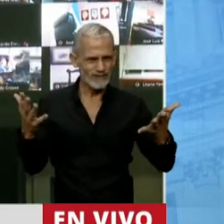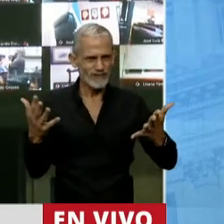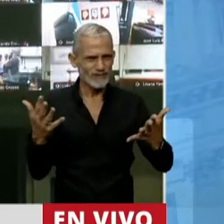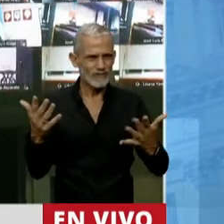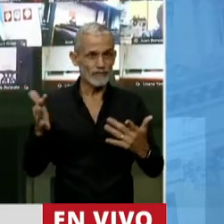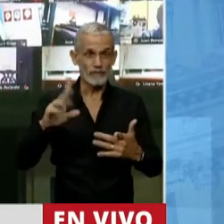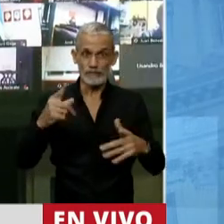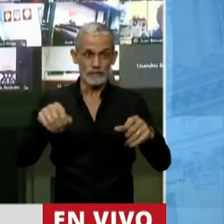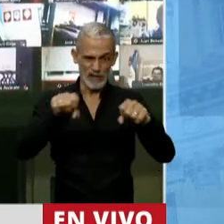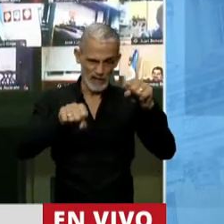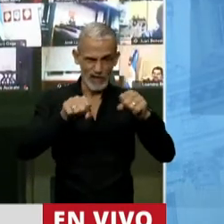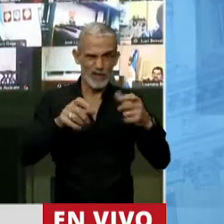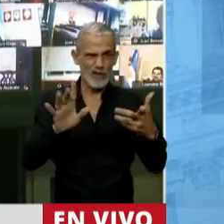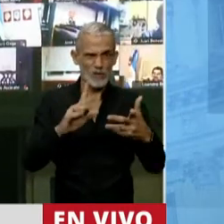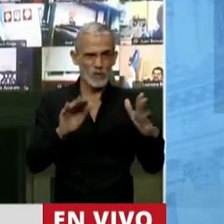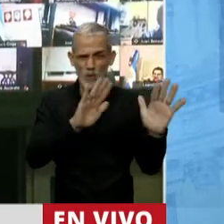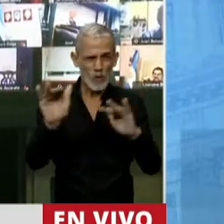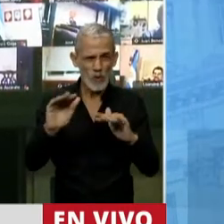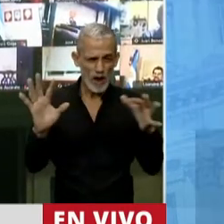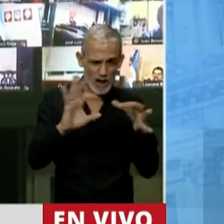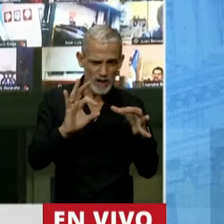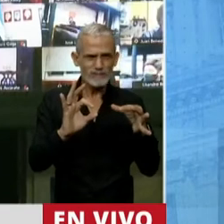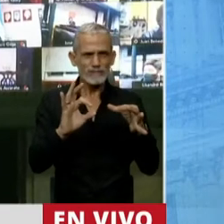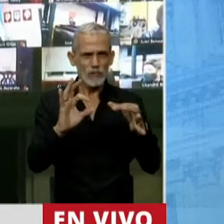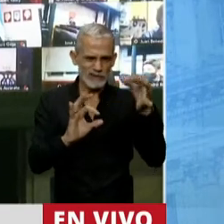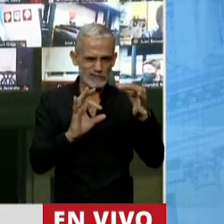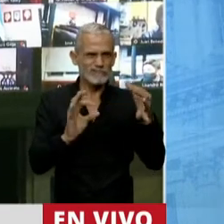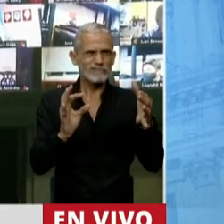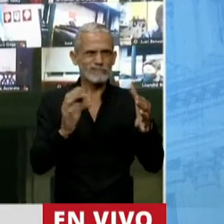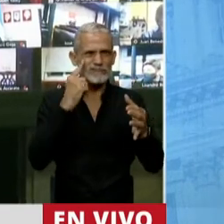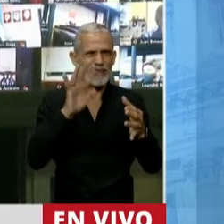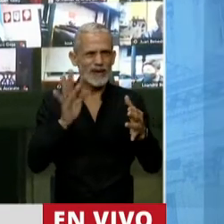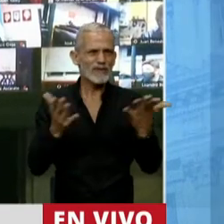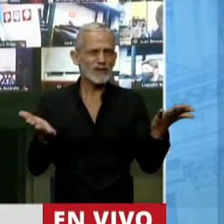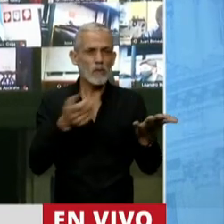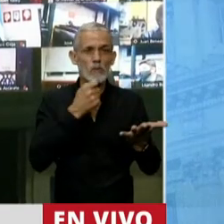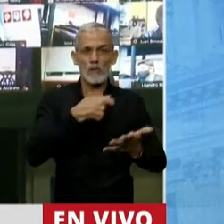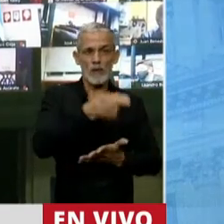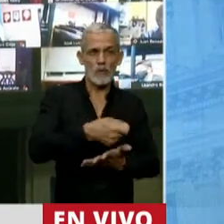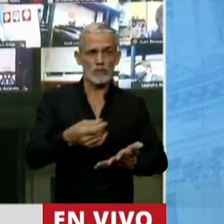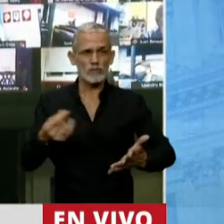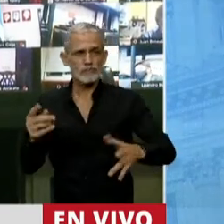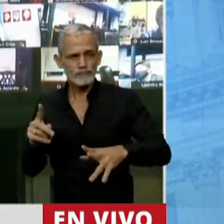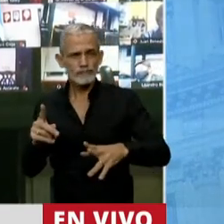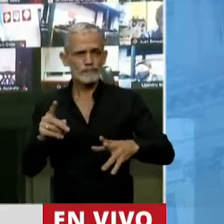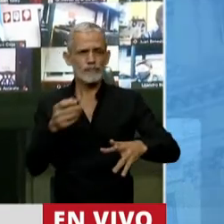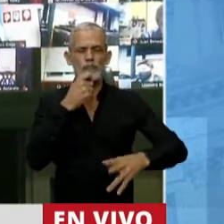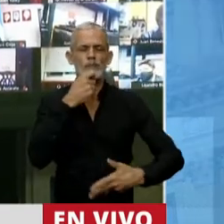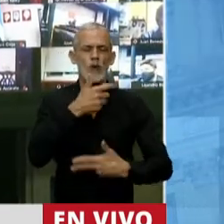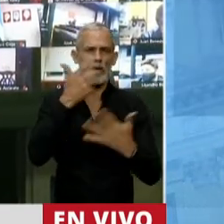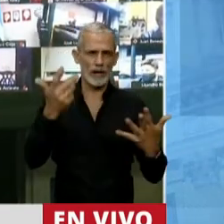e inconexa. No tiene nada que ver una cosa con otra, no tiene nada que ver para